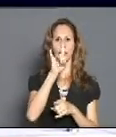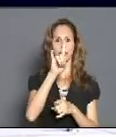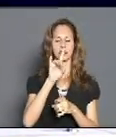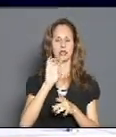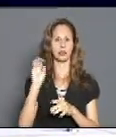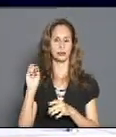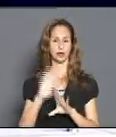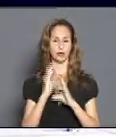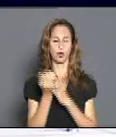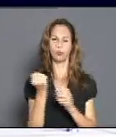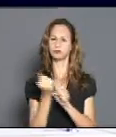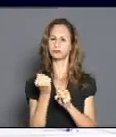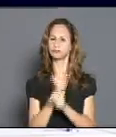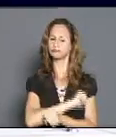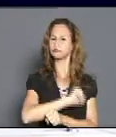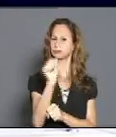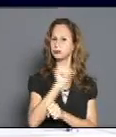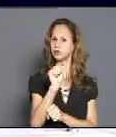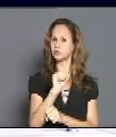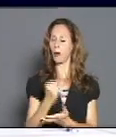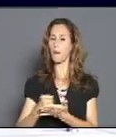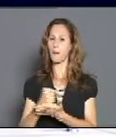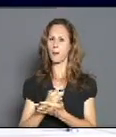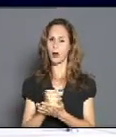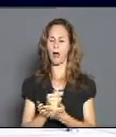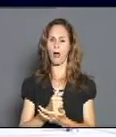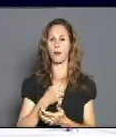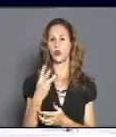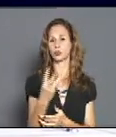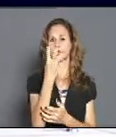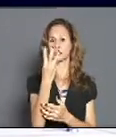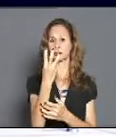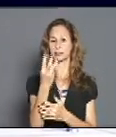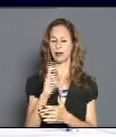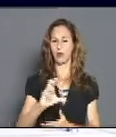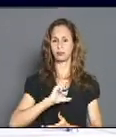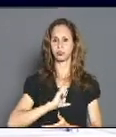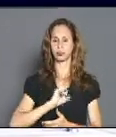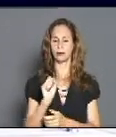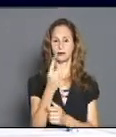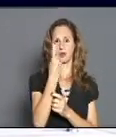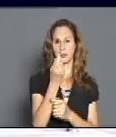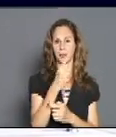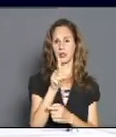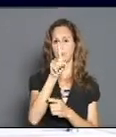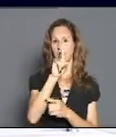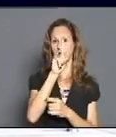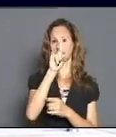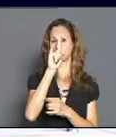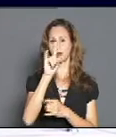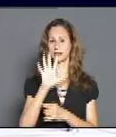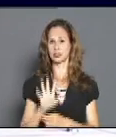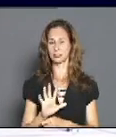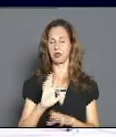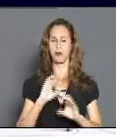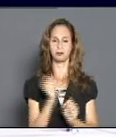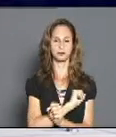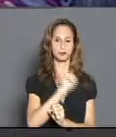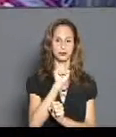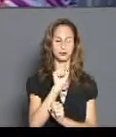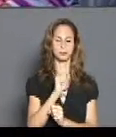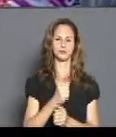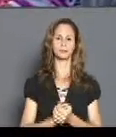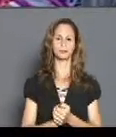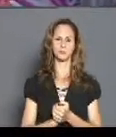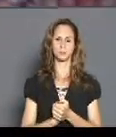fueron derrotados por los entes de Nueva York. Los bravos consiguieron así la tercera corona de su historia y la primera desde 1995. La franquicia